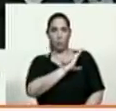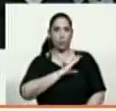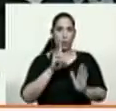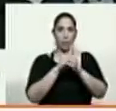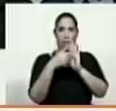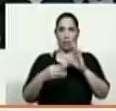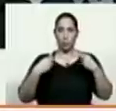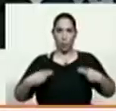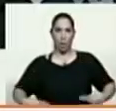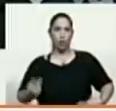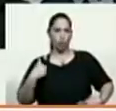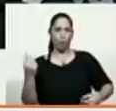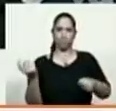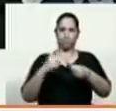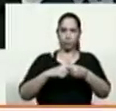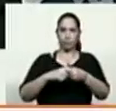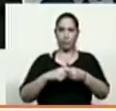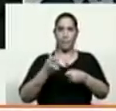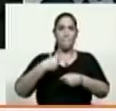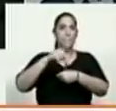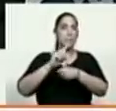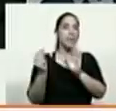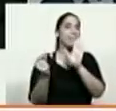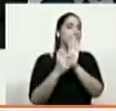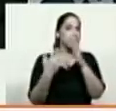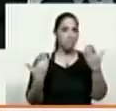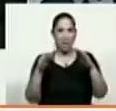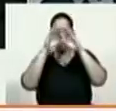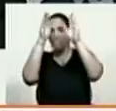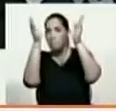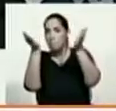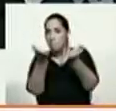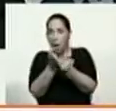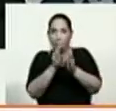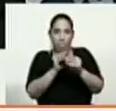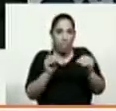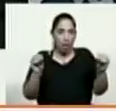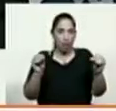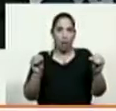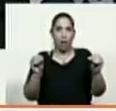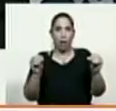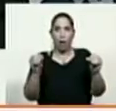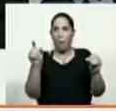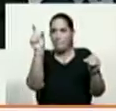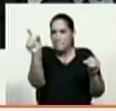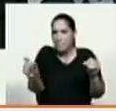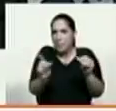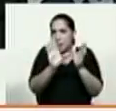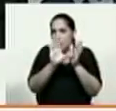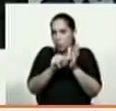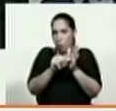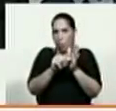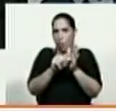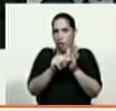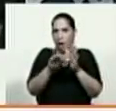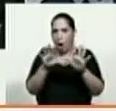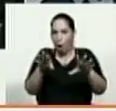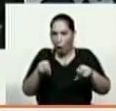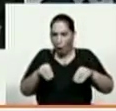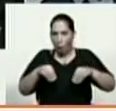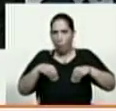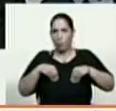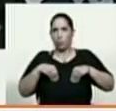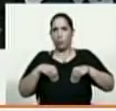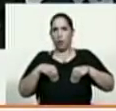algo. Primera vez en el planeta Tierra que un usurpador ocupa dos